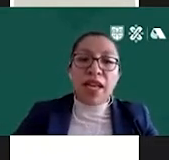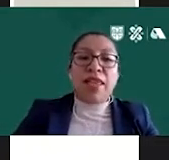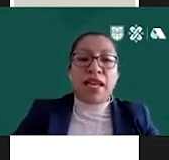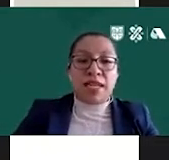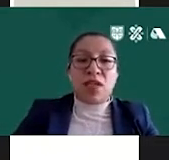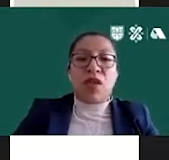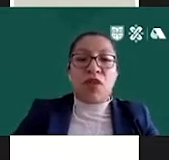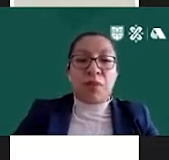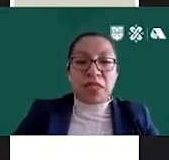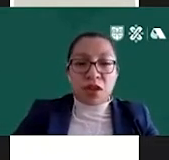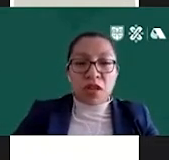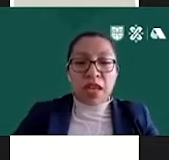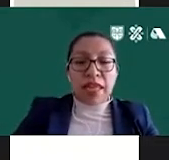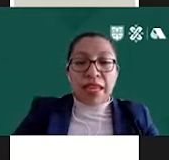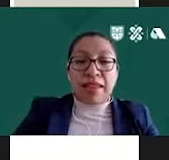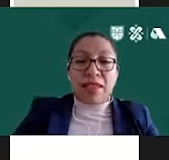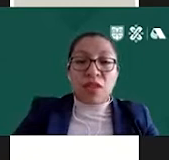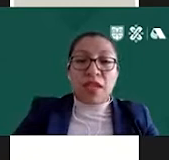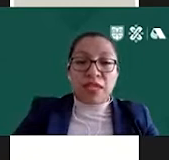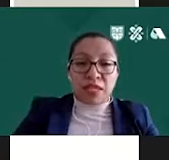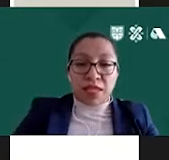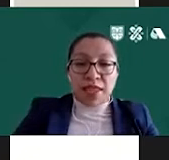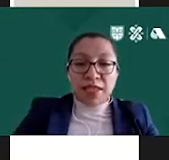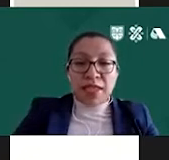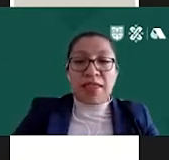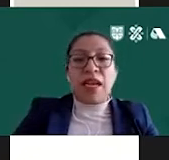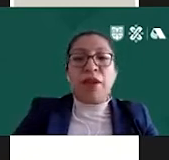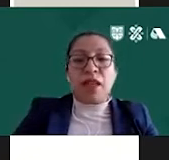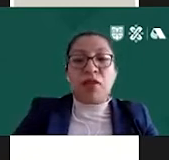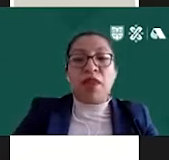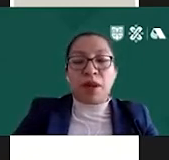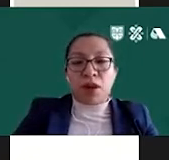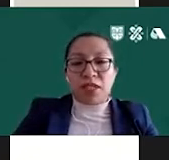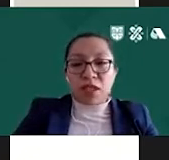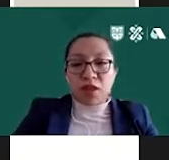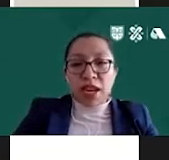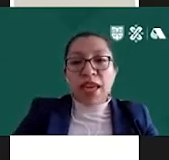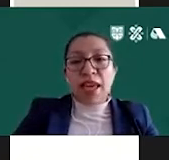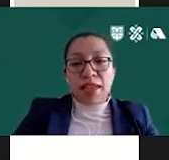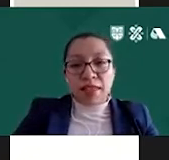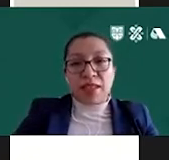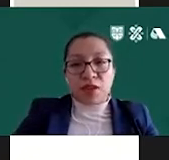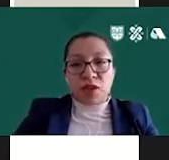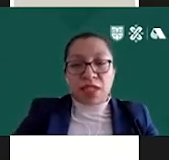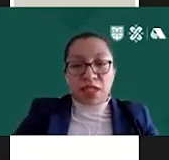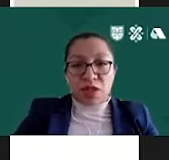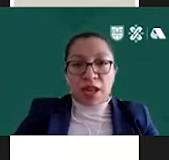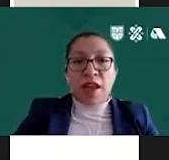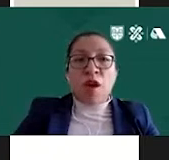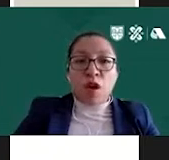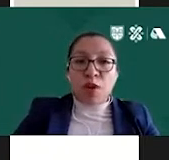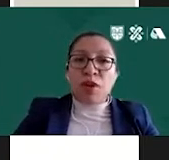digital, de la gestión de información, de la atención de necesidades, de la plataforma de mejora sectorial y de desarrollo